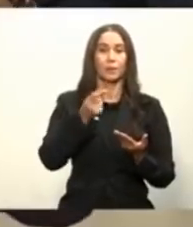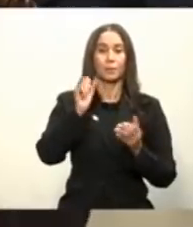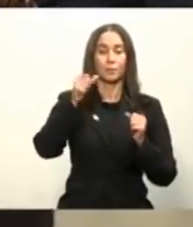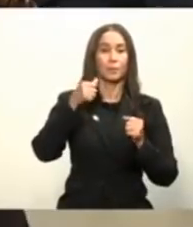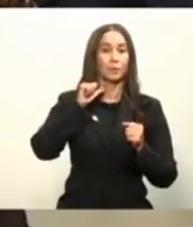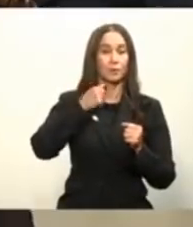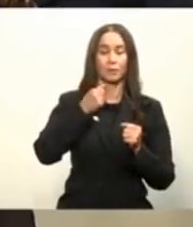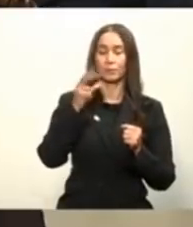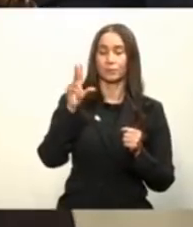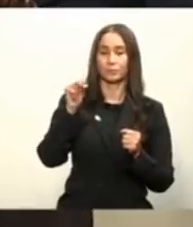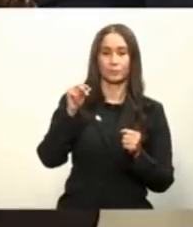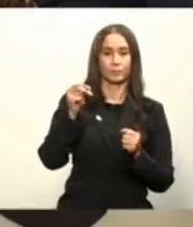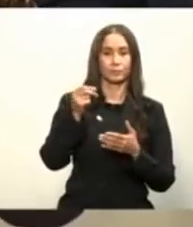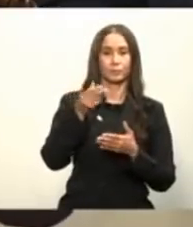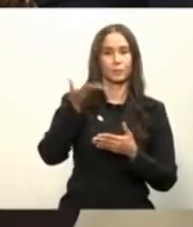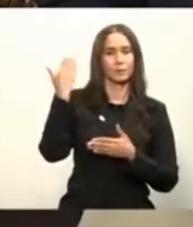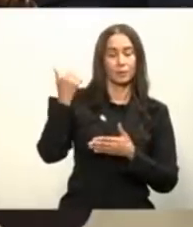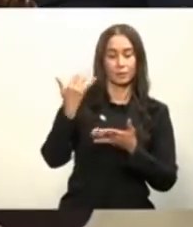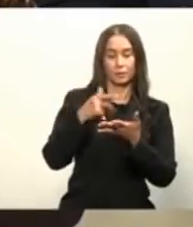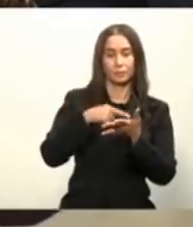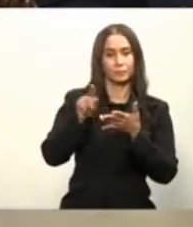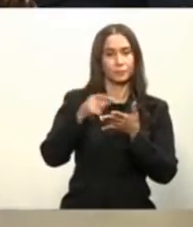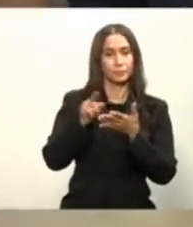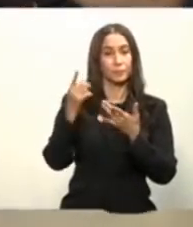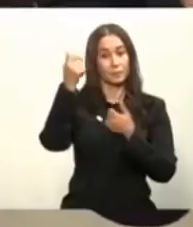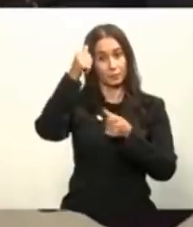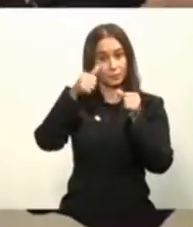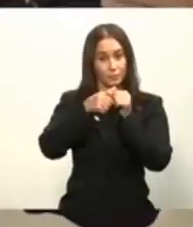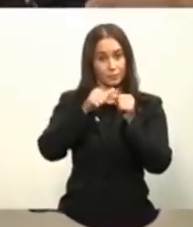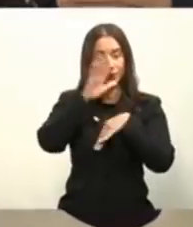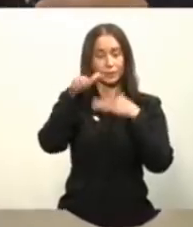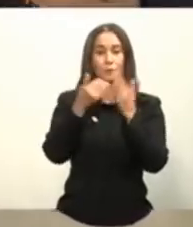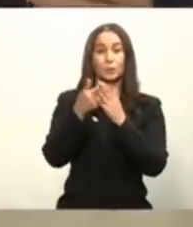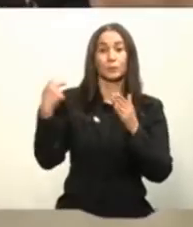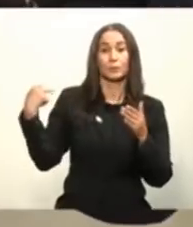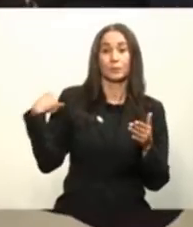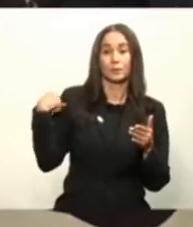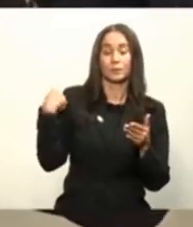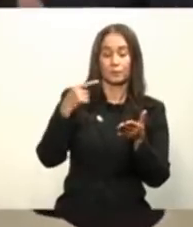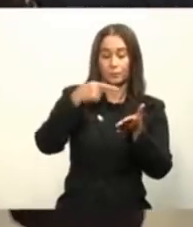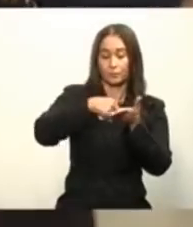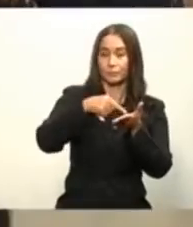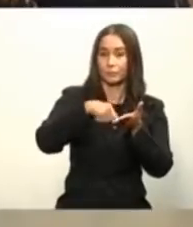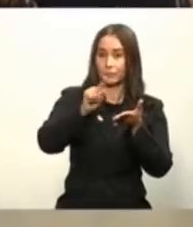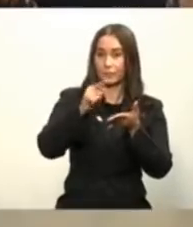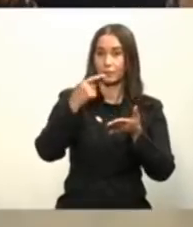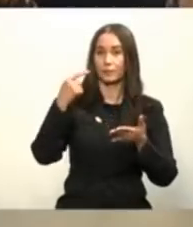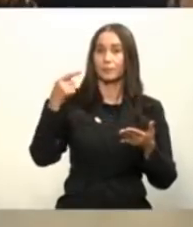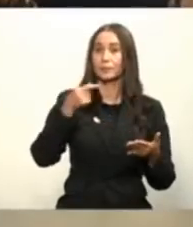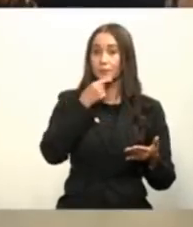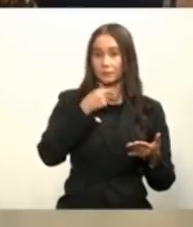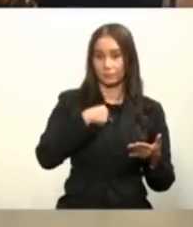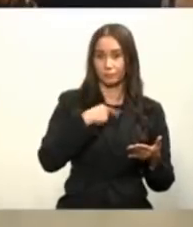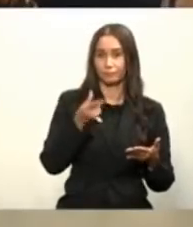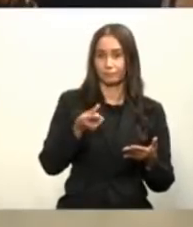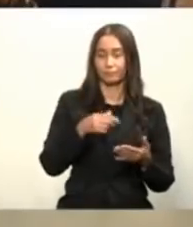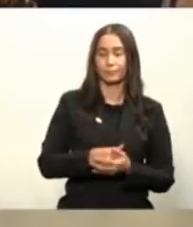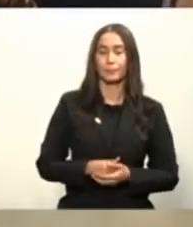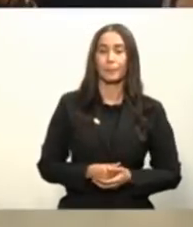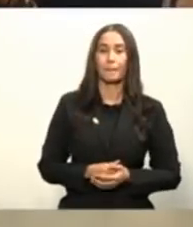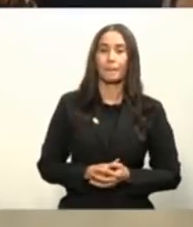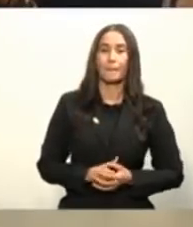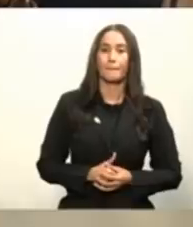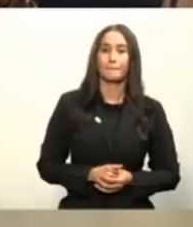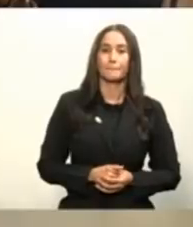aprobada porque anteriormente no había sido aprobada recuérdense que todas las vacunas fueron aprobadas en diciembre en sus respectivos